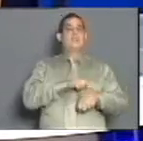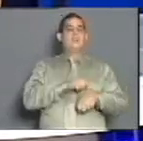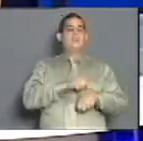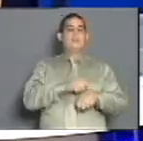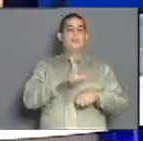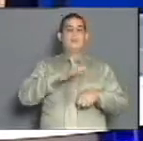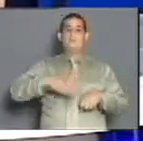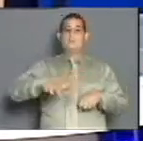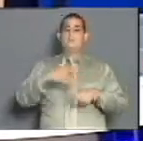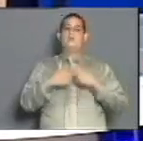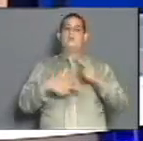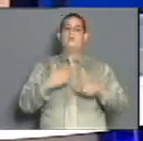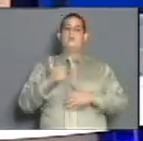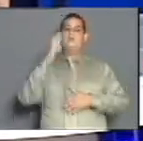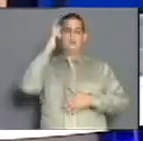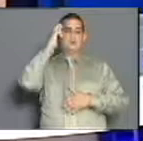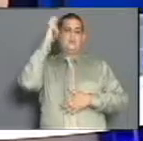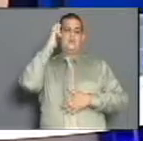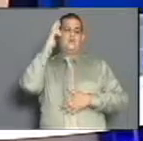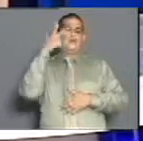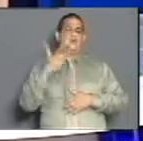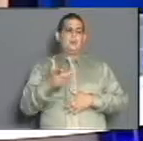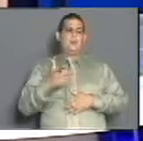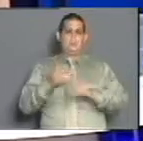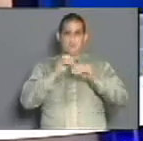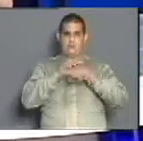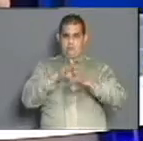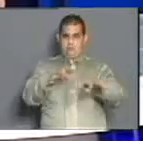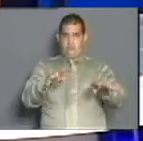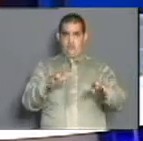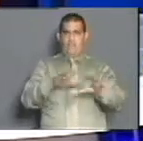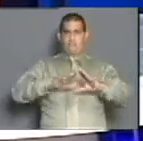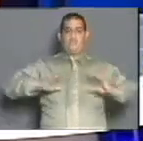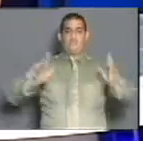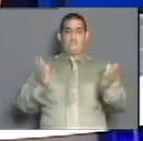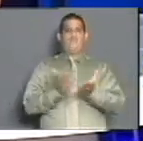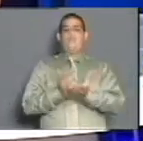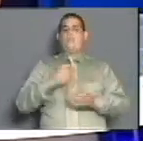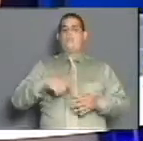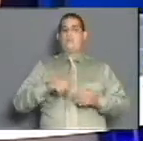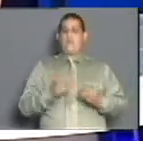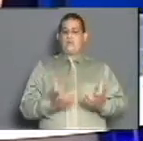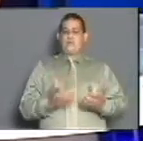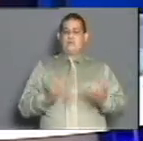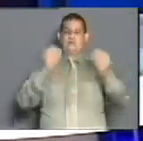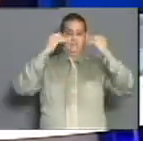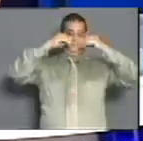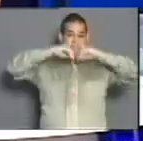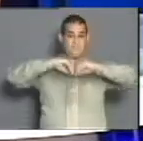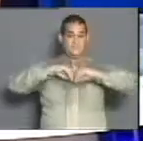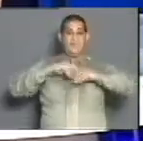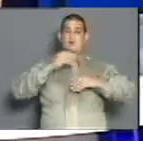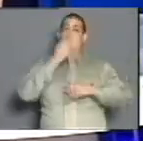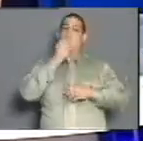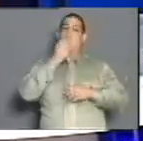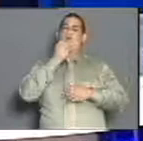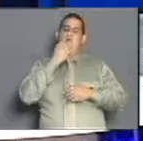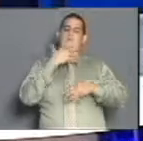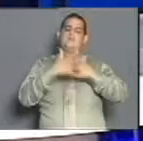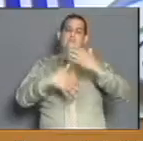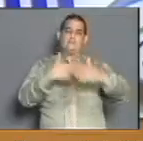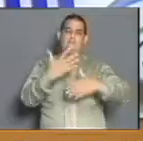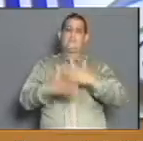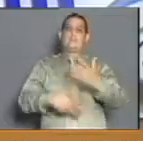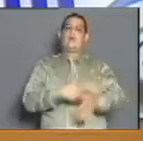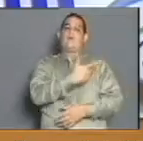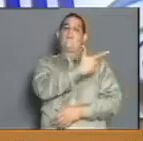que se disemine con más facilidad. Acuérdense que el virus sigue transmitiendo por la misma vía, que sigue teniendo una carga viral potente cuando desarrolla la enfermedad. Que la